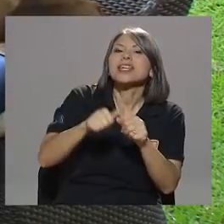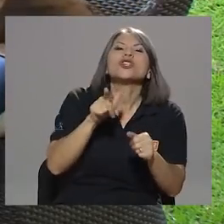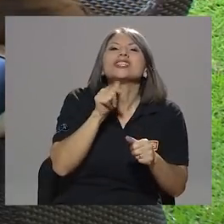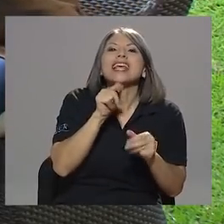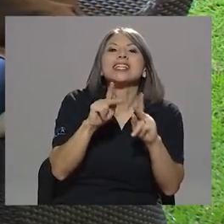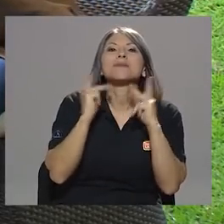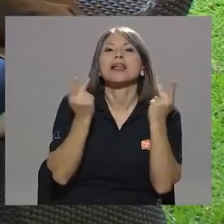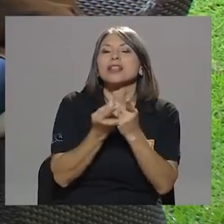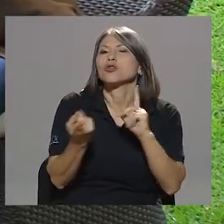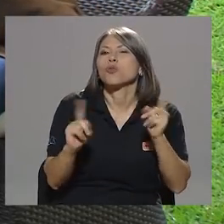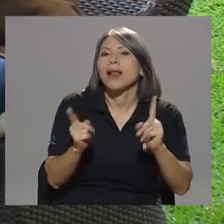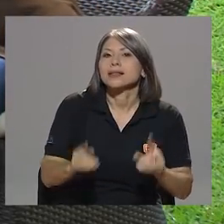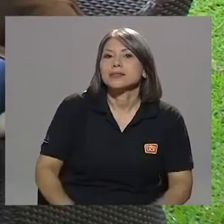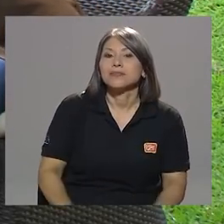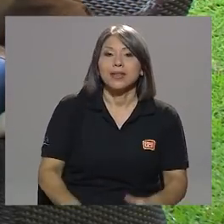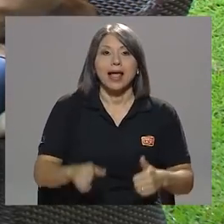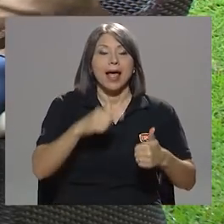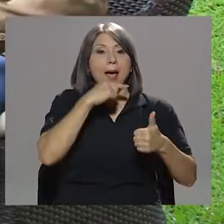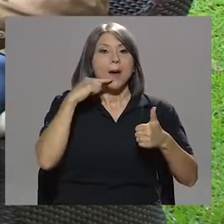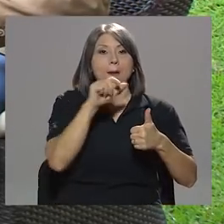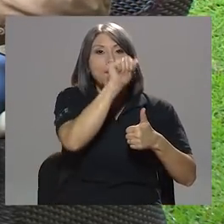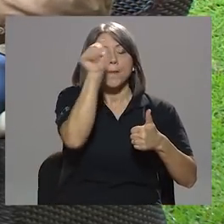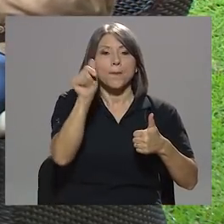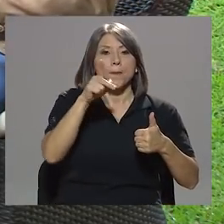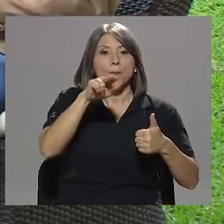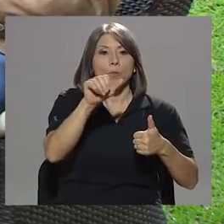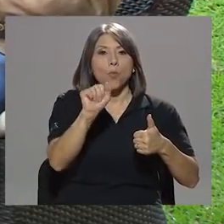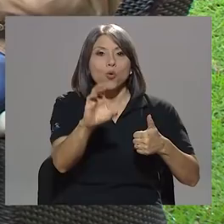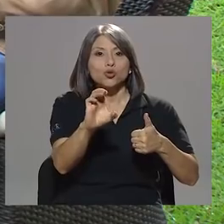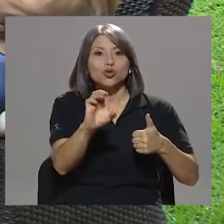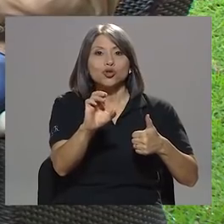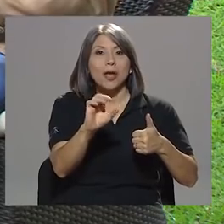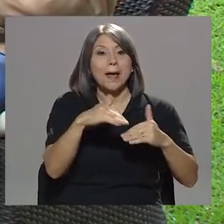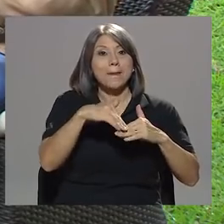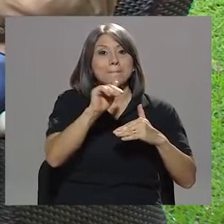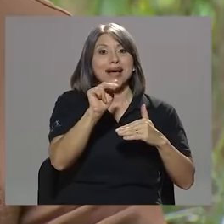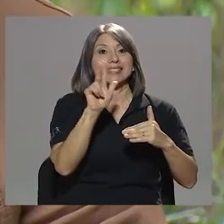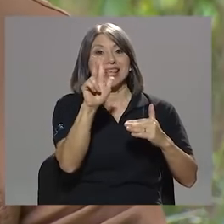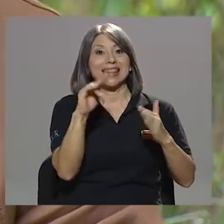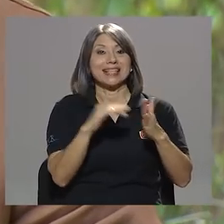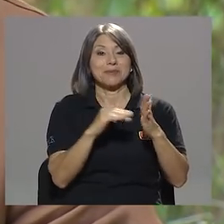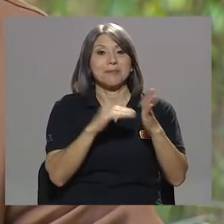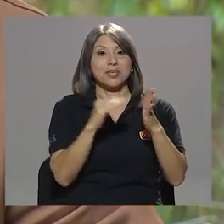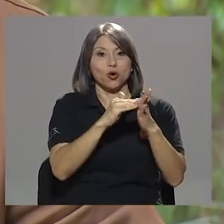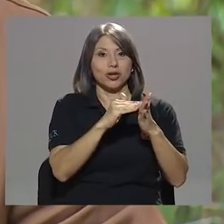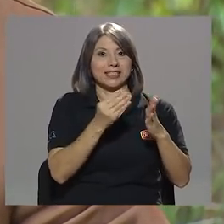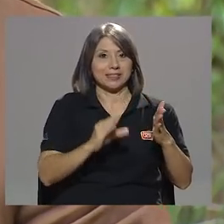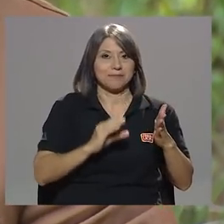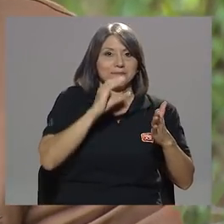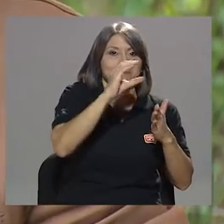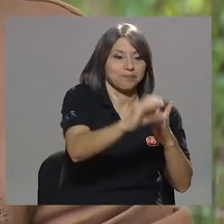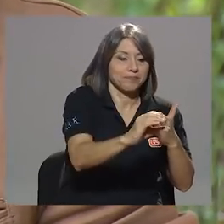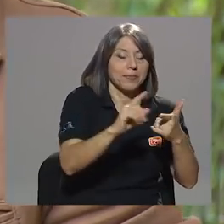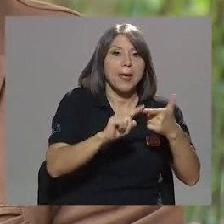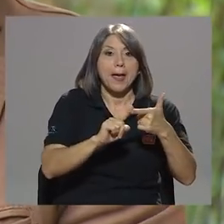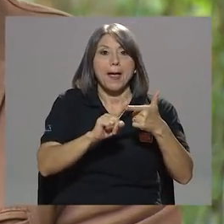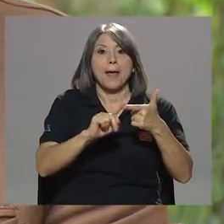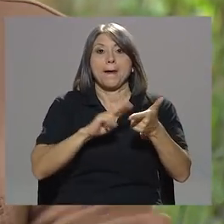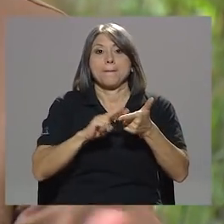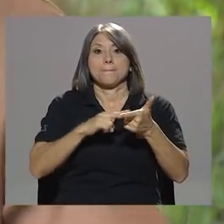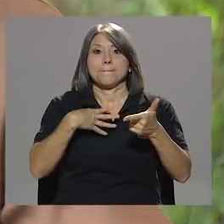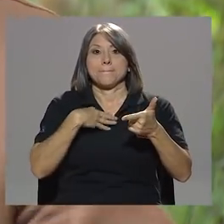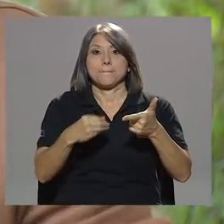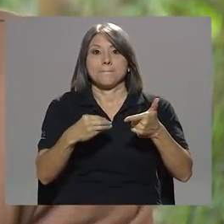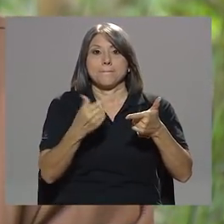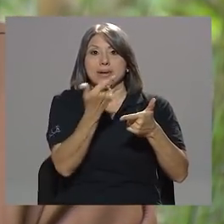que estemos claros, le dan al PUS más de 3 mil millones, que se lo voy a dar en datos, le dan al Partido de Liberación